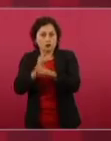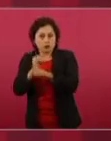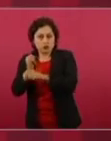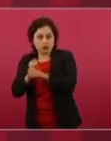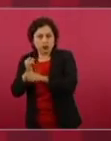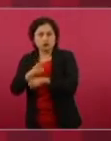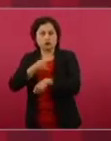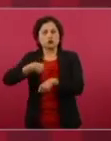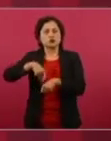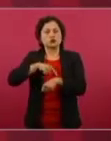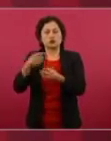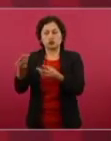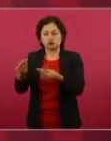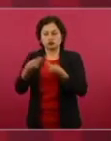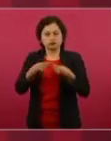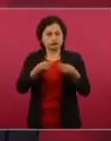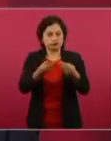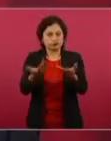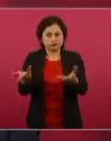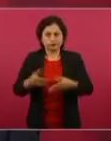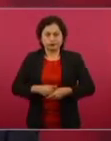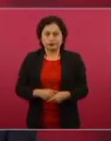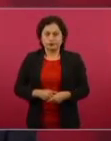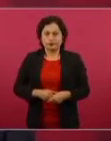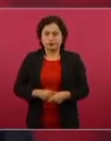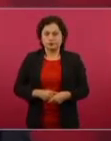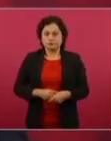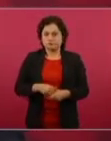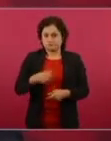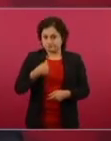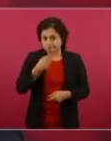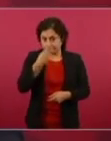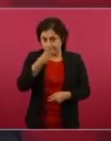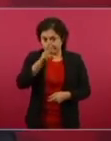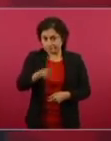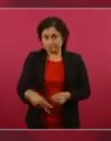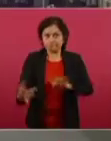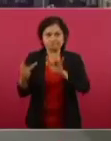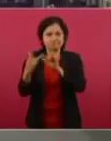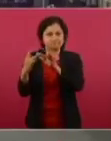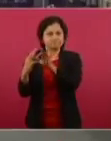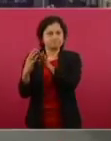insisto, hay una comunicación y coordinación permanente con las autoridades de Puebla. Gracias.